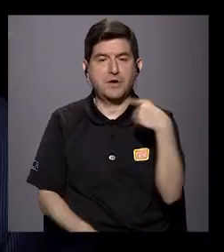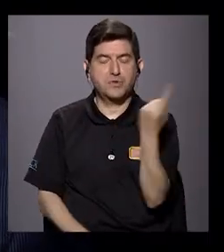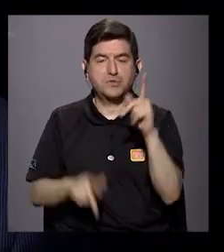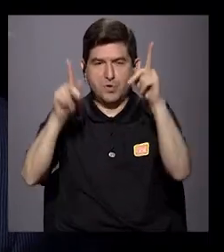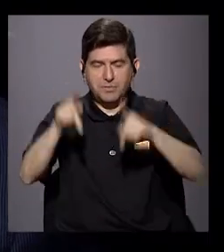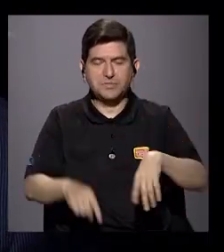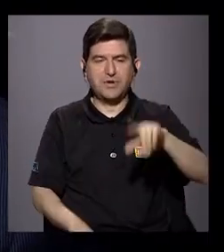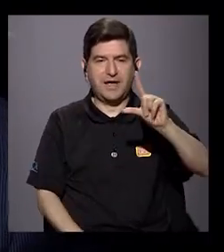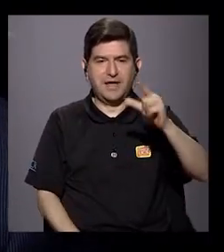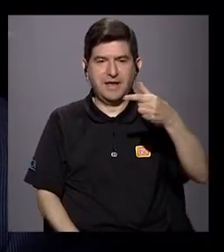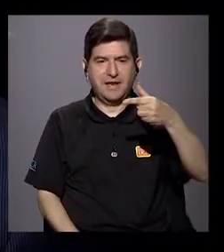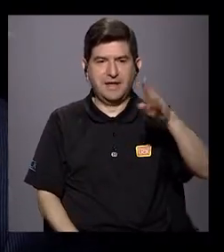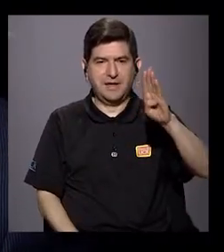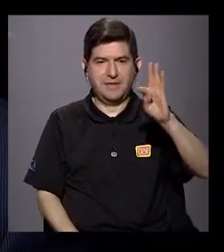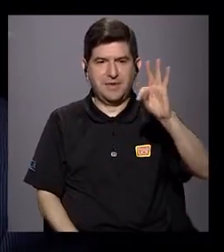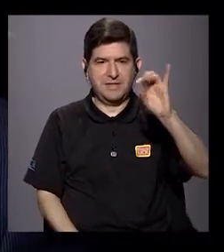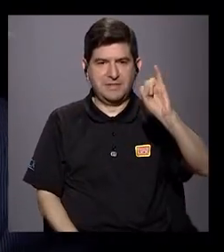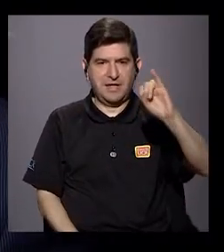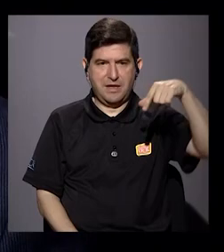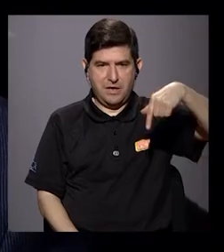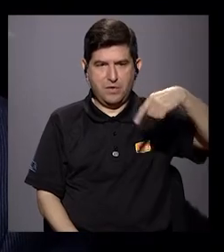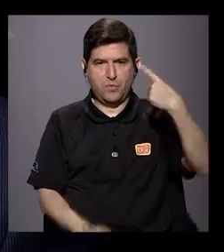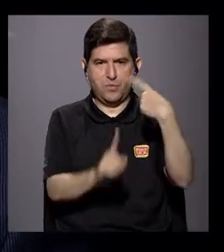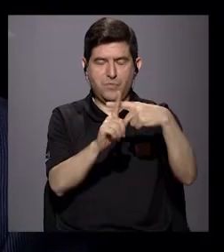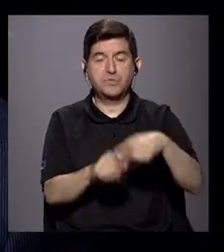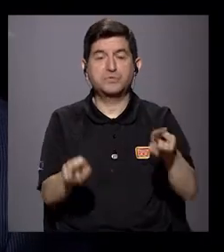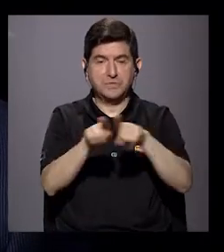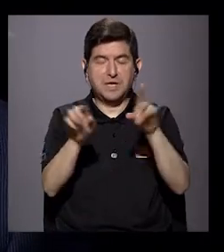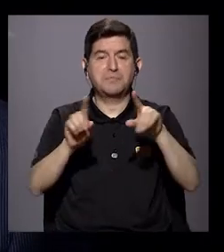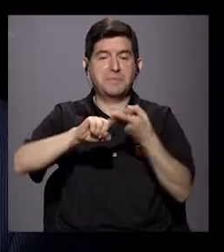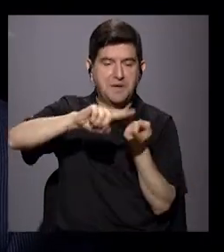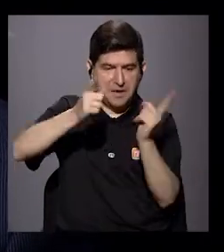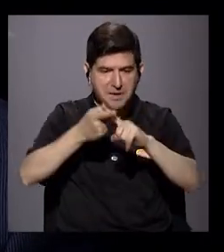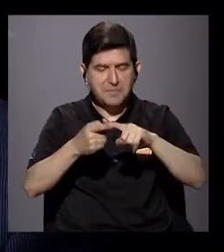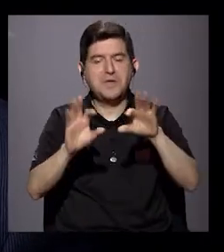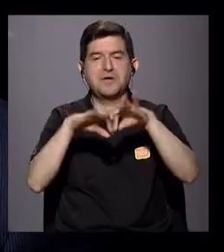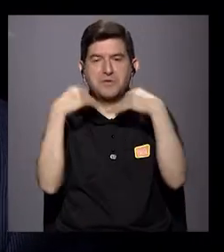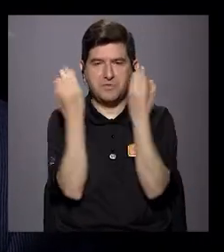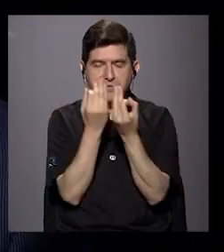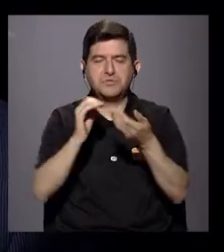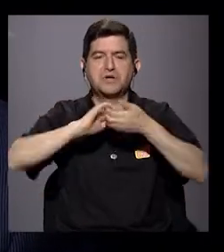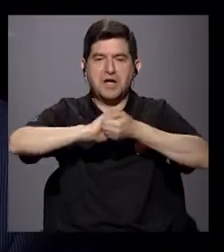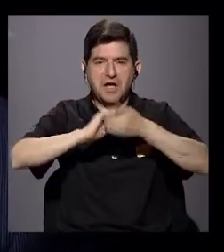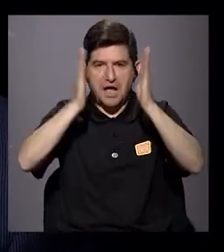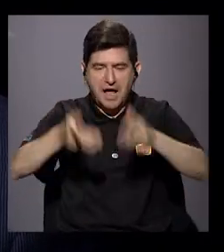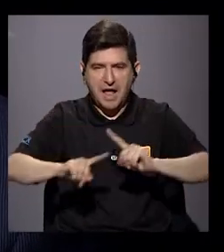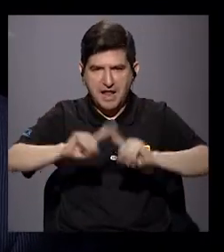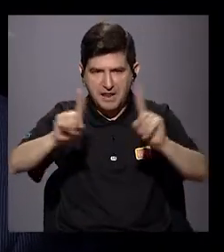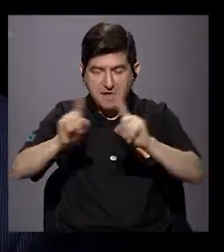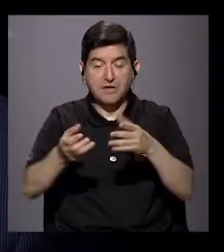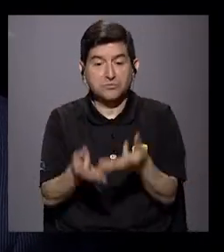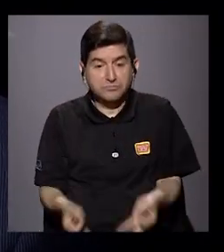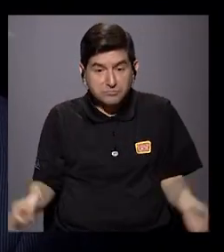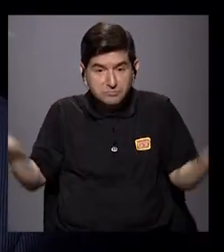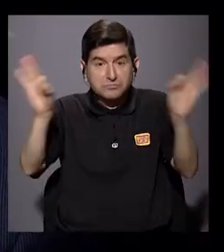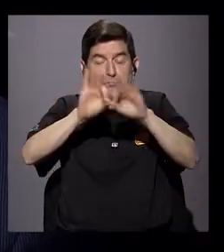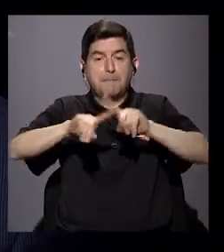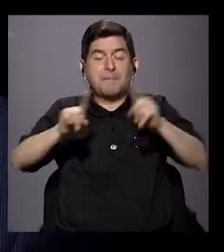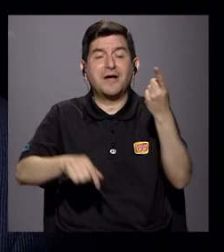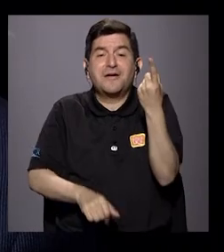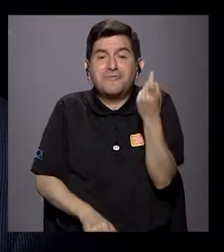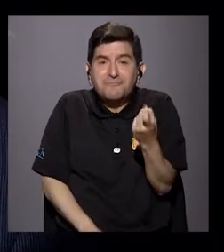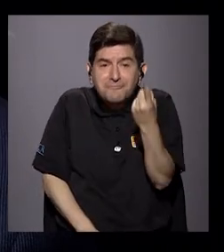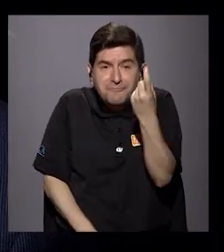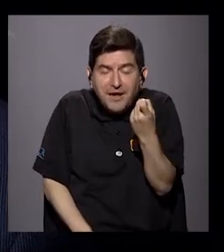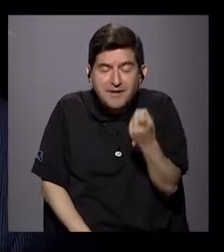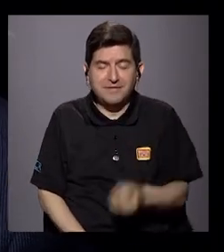no solo personas LGTBI, participan amigos, participan familiares, participan aliados, aliadas. Yo creo que eso es valiosísimo, pero todavía